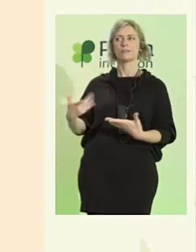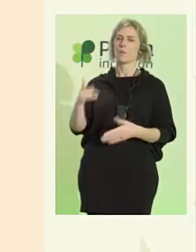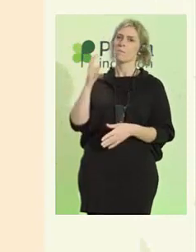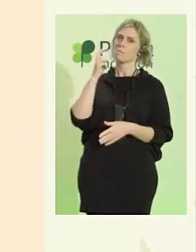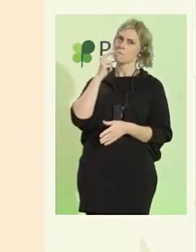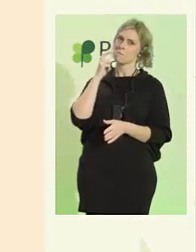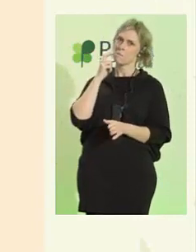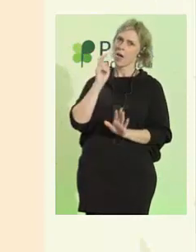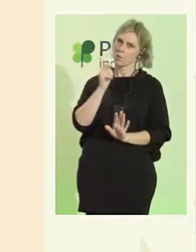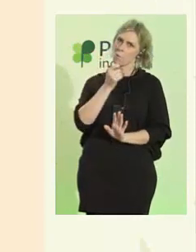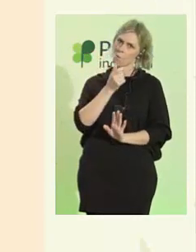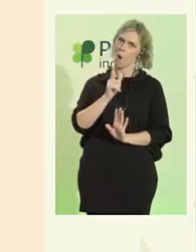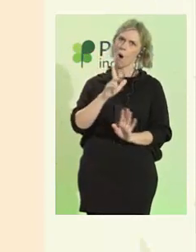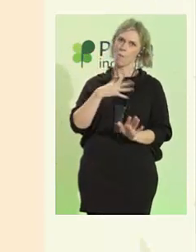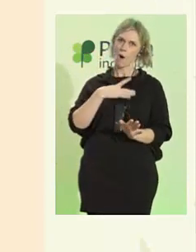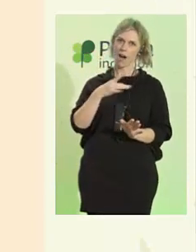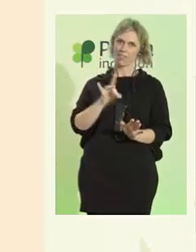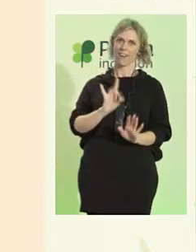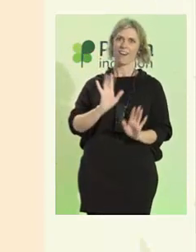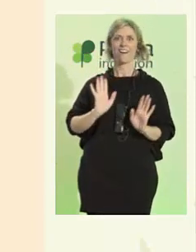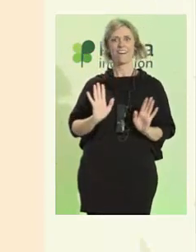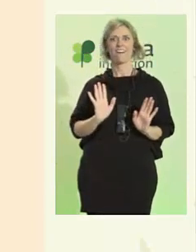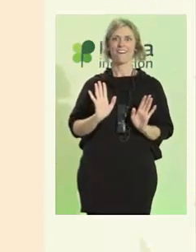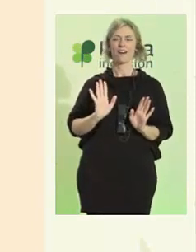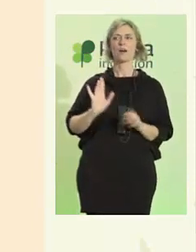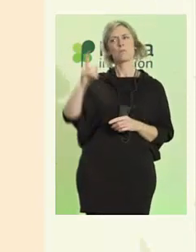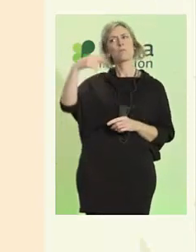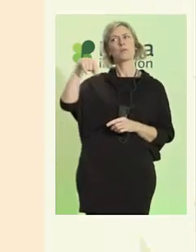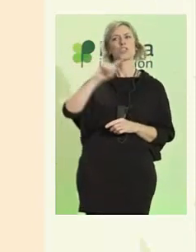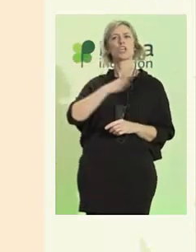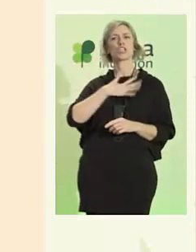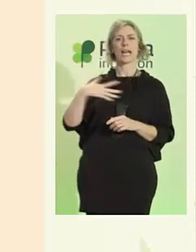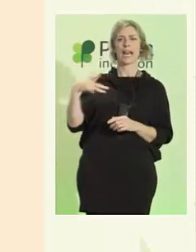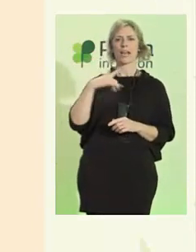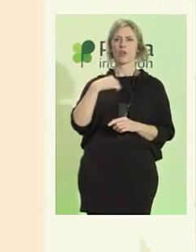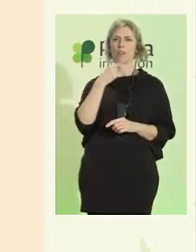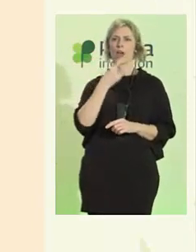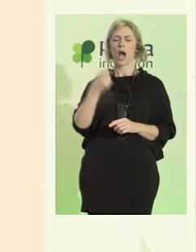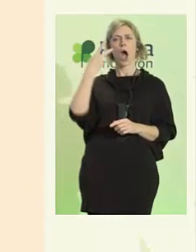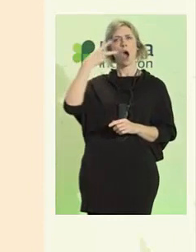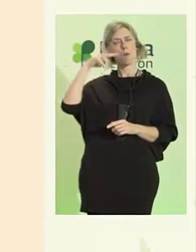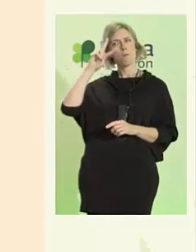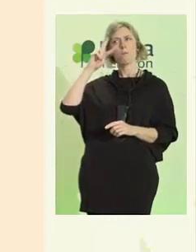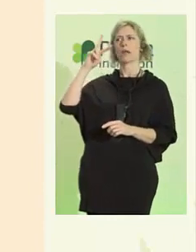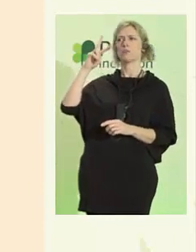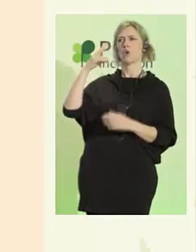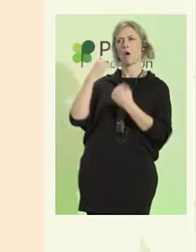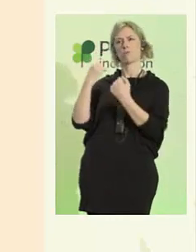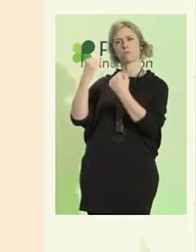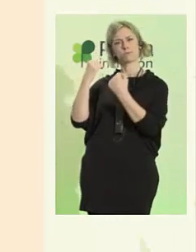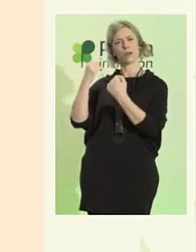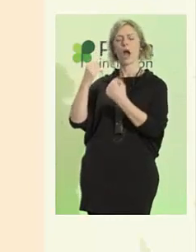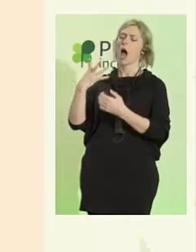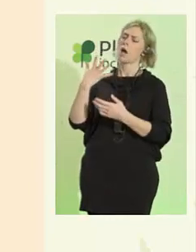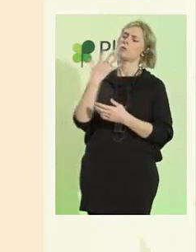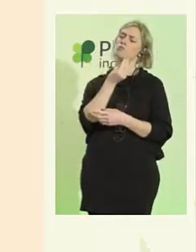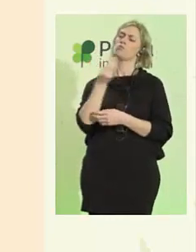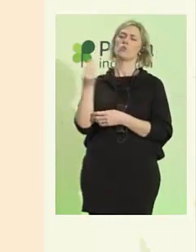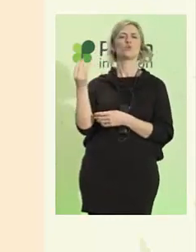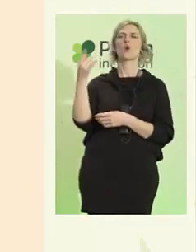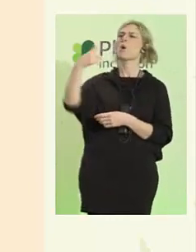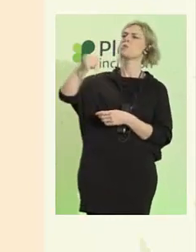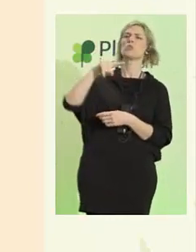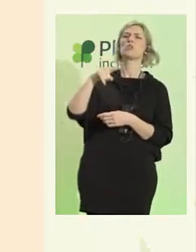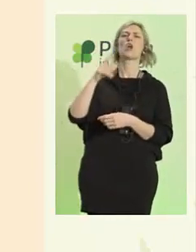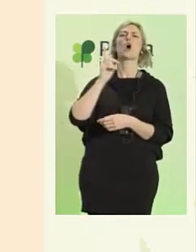quizás lo que queréis es que os diga, bueno, hay muchísimos expertos, solo tenéis que copiar lo que ellos y ellas están